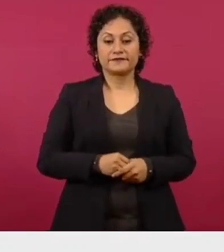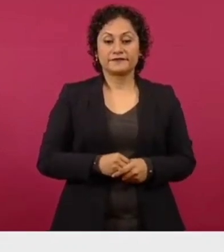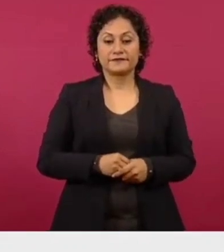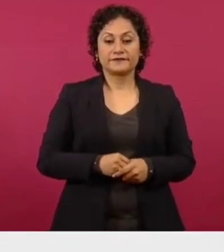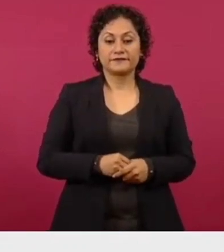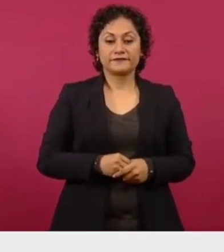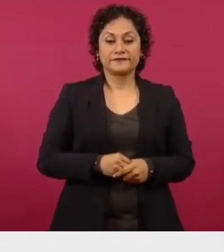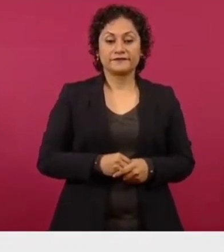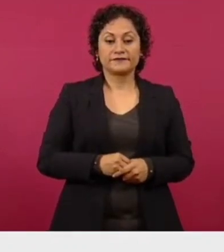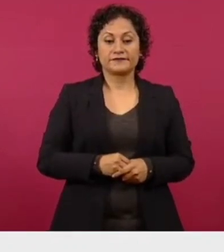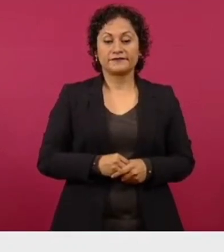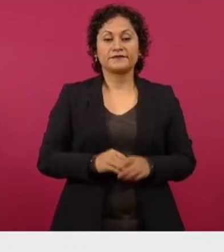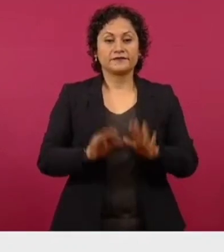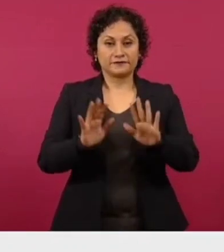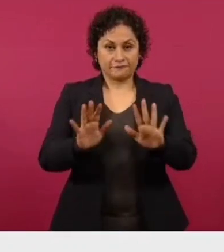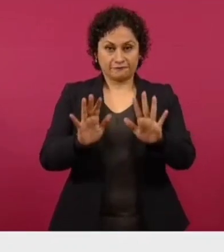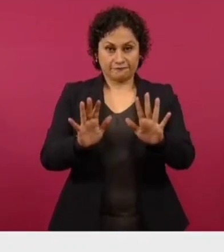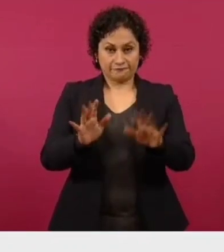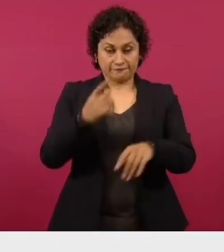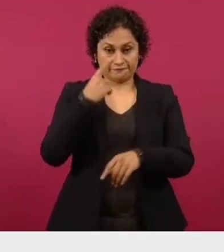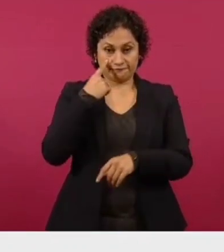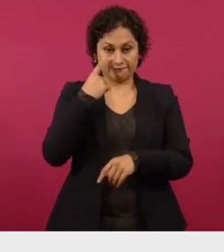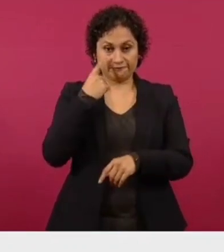No, deja ahí, deja, qué belleza.